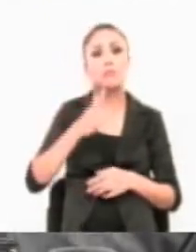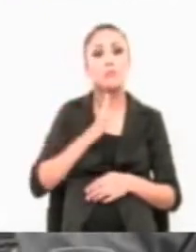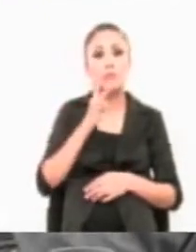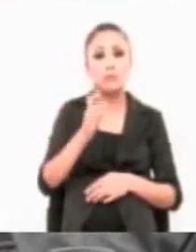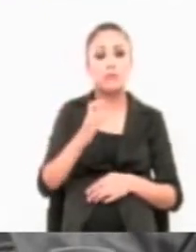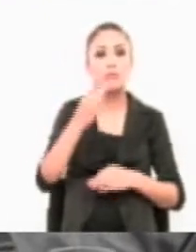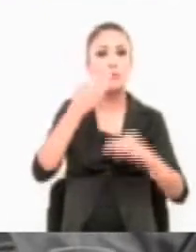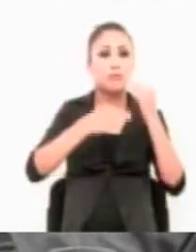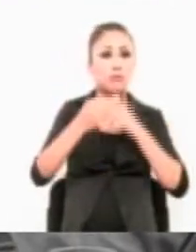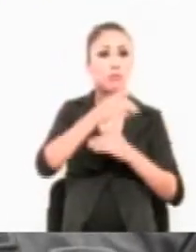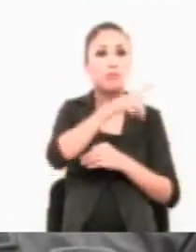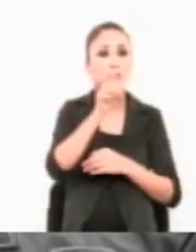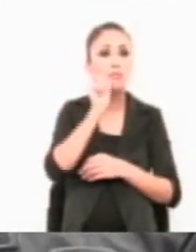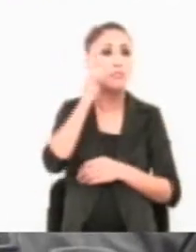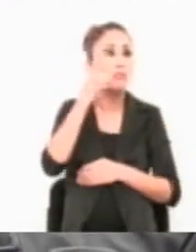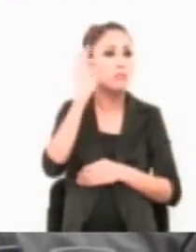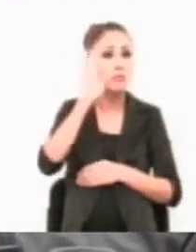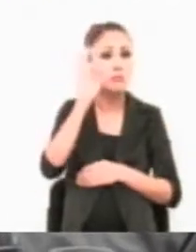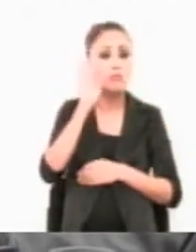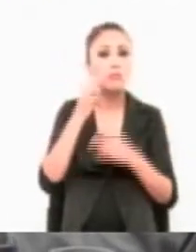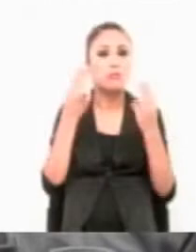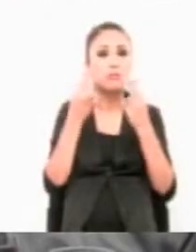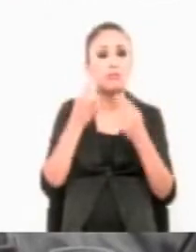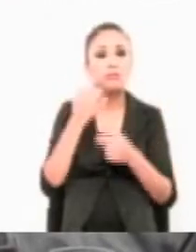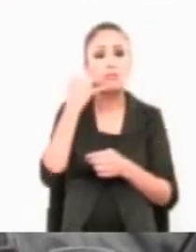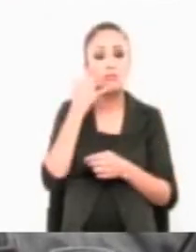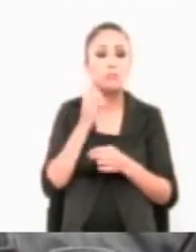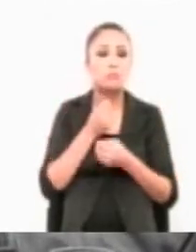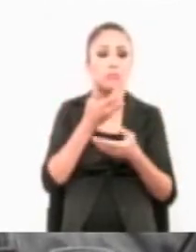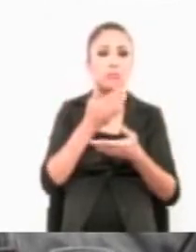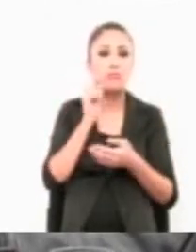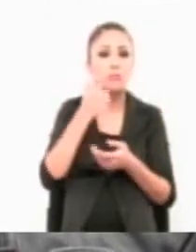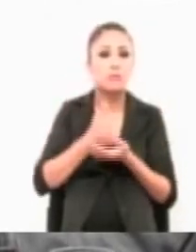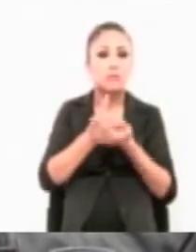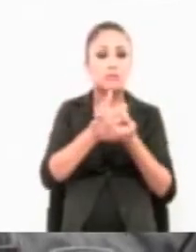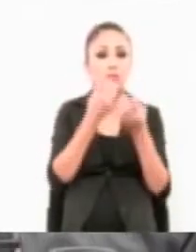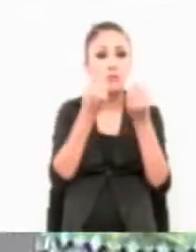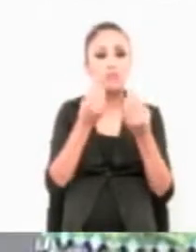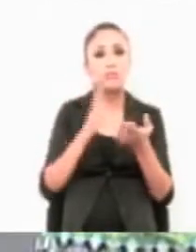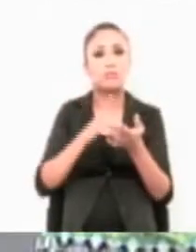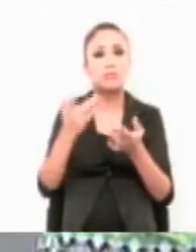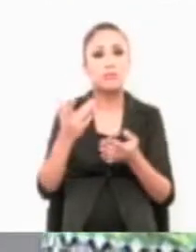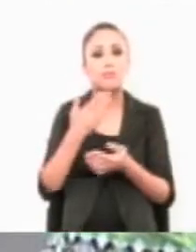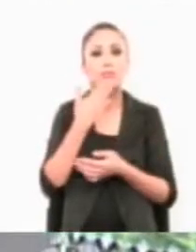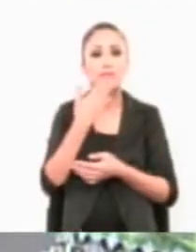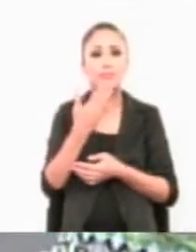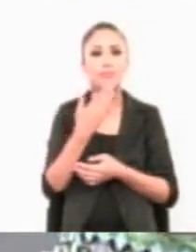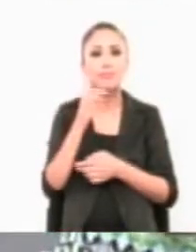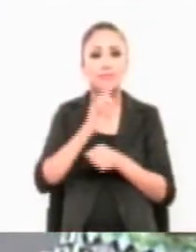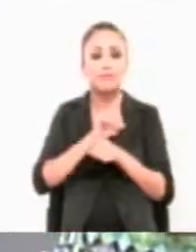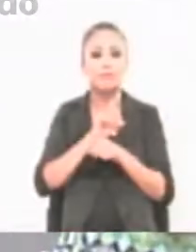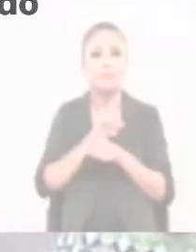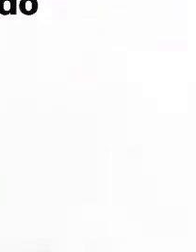y todos, bueno, tienen nuestros teléfonos por si hubiese algo en lo que les podamos ayudar. Gracias. Espero que tengan excelente día y mejor fin de semana.